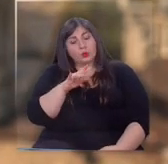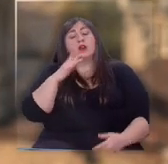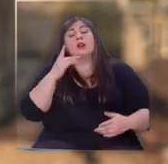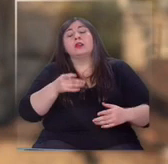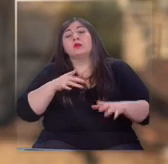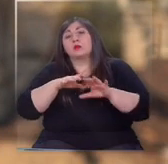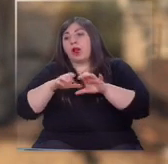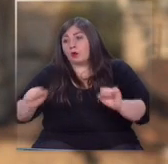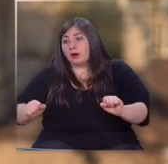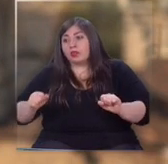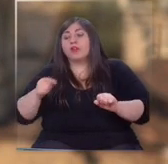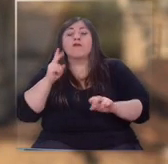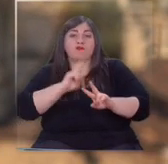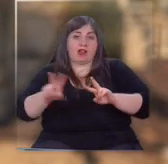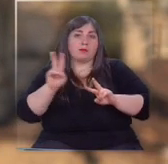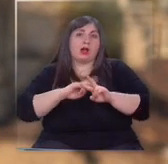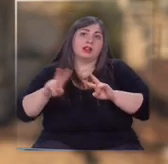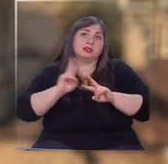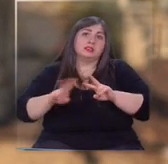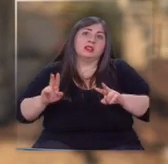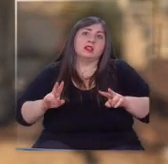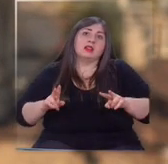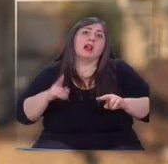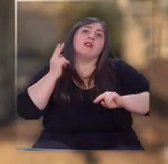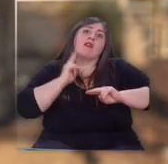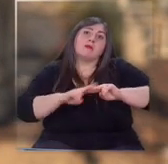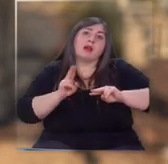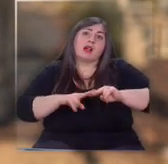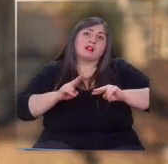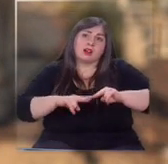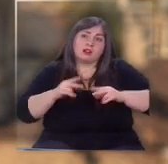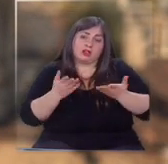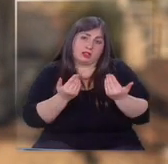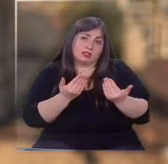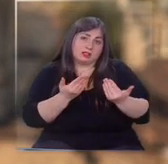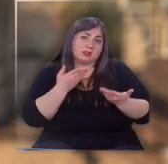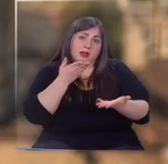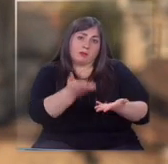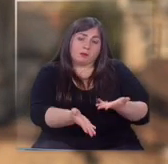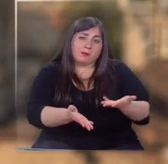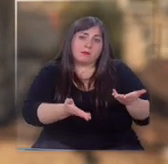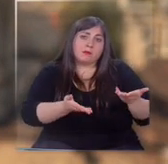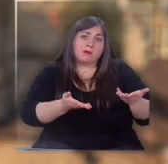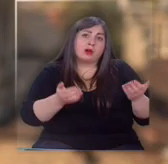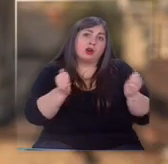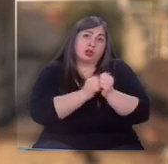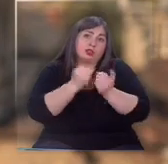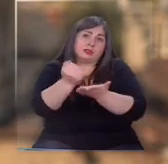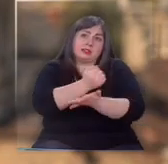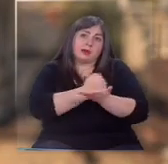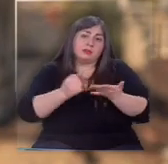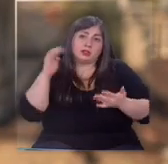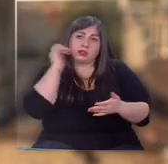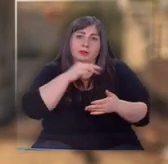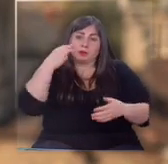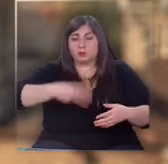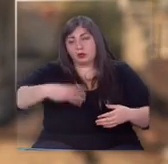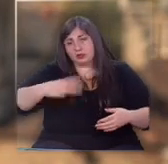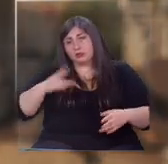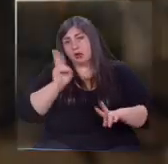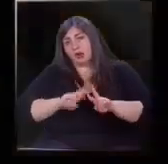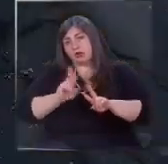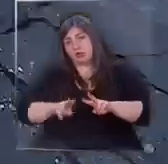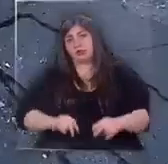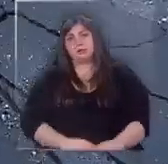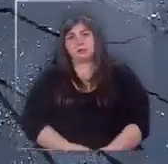emergencia, vamos a proceder a realizar los arreglos necesarios con la tramitación expedita que el municipio también ha